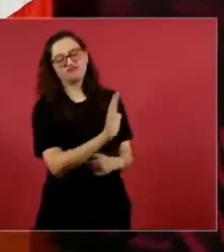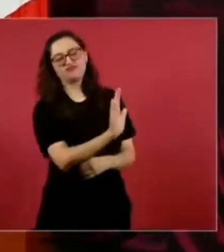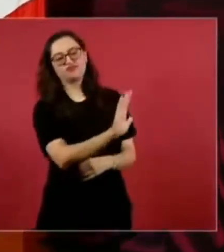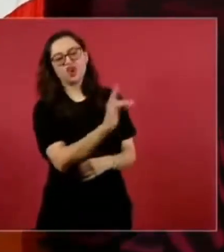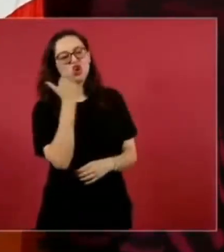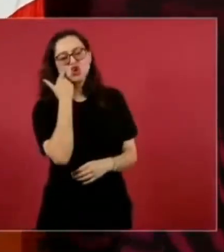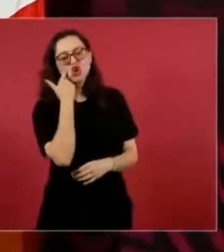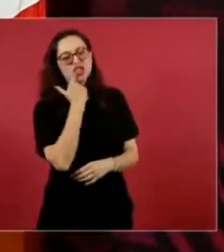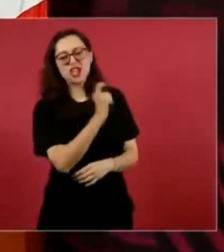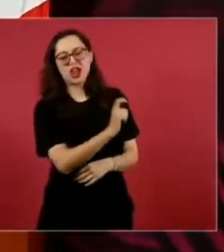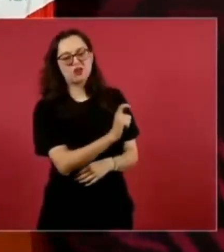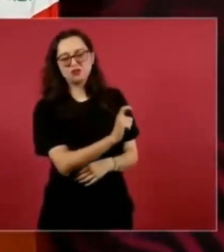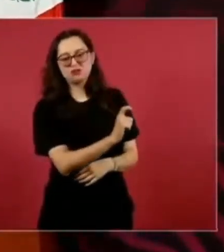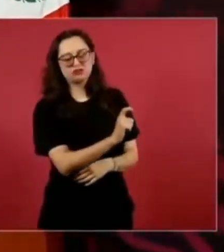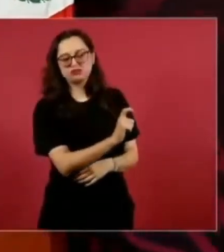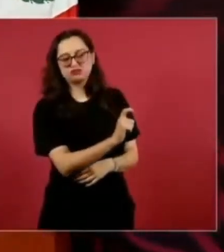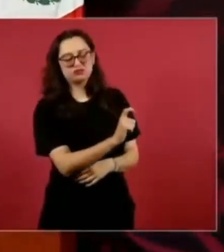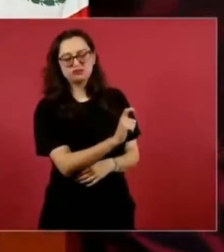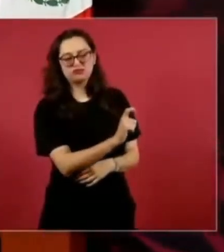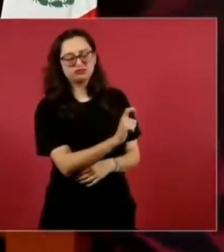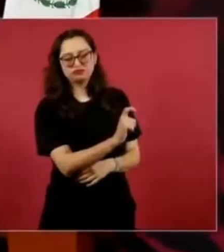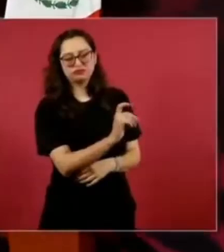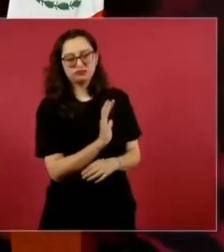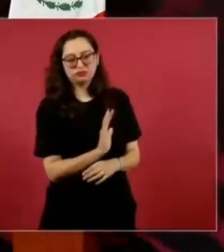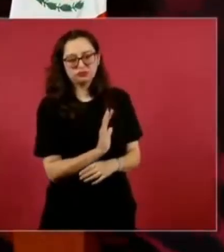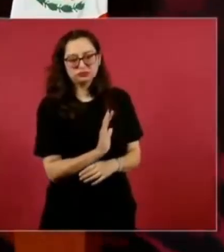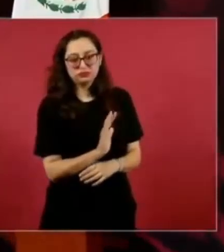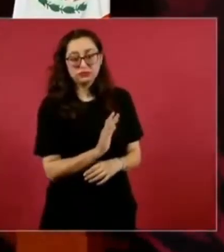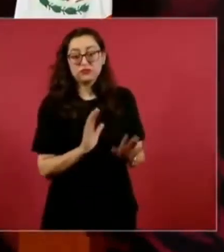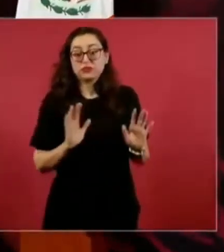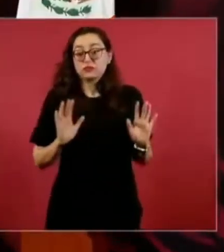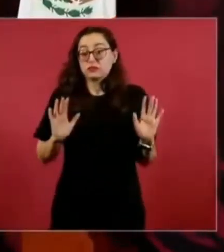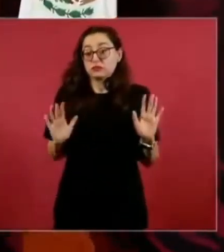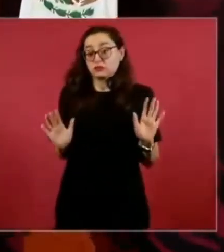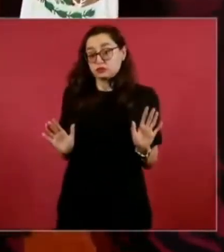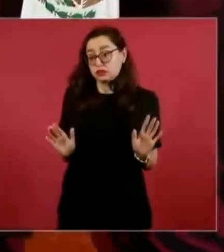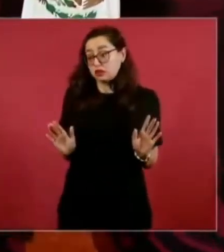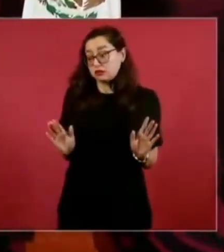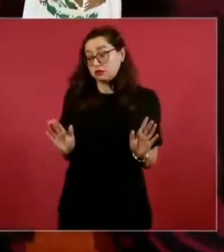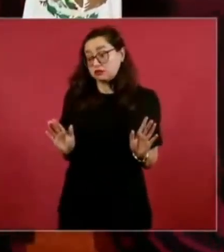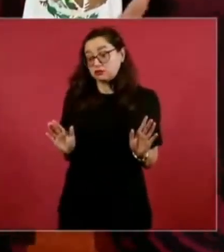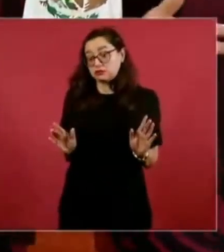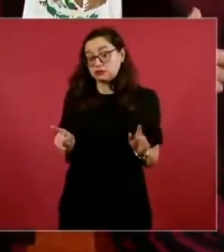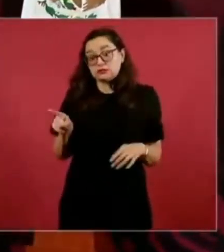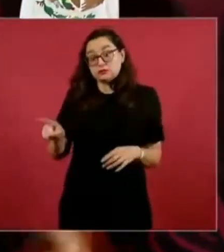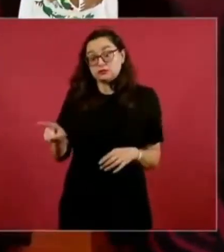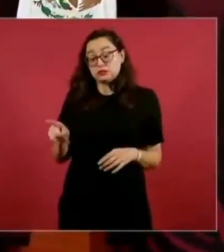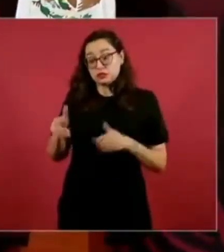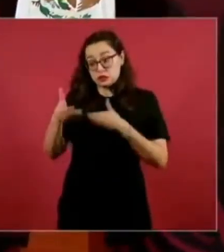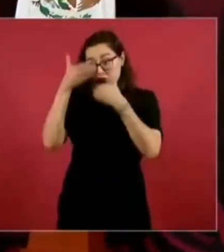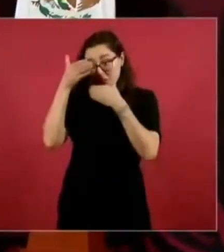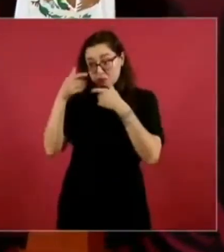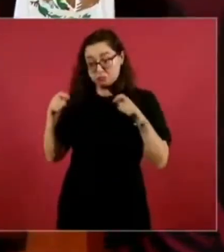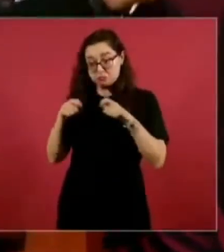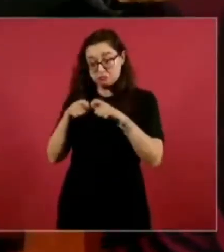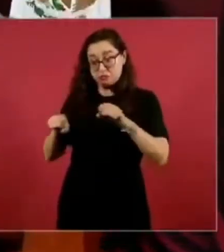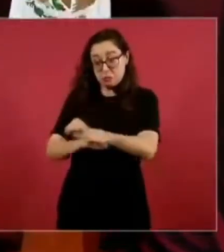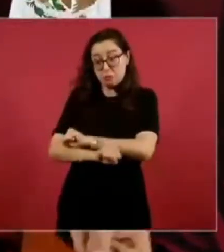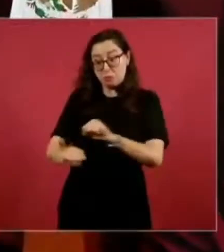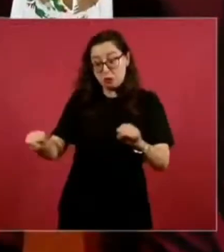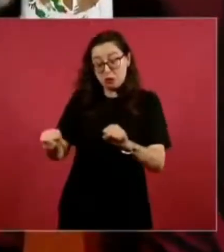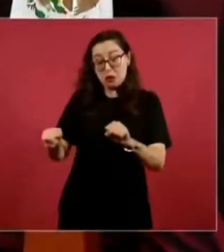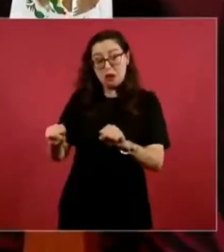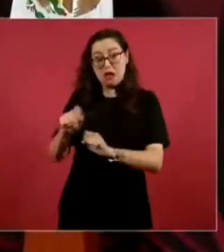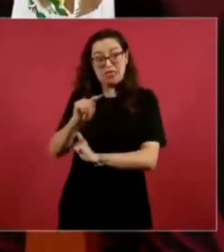y con la excusa de que se trata de un terrorista se lleven